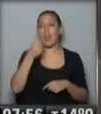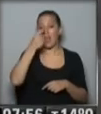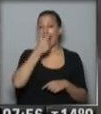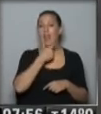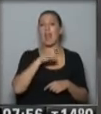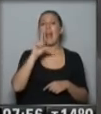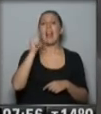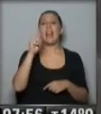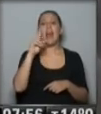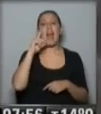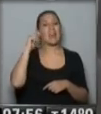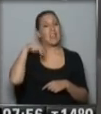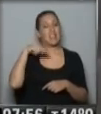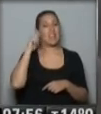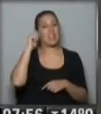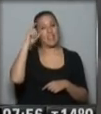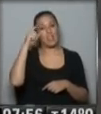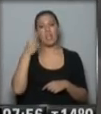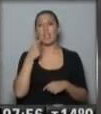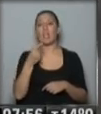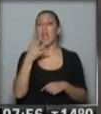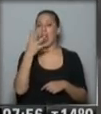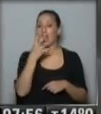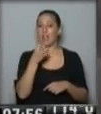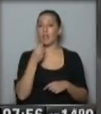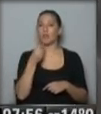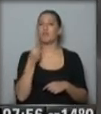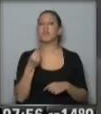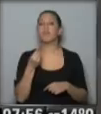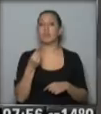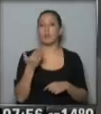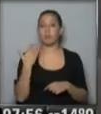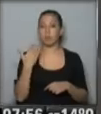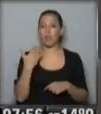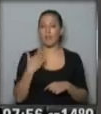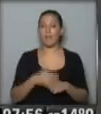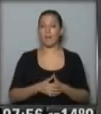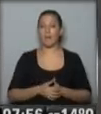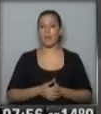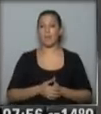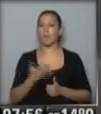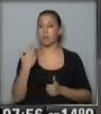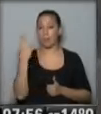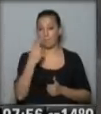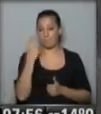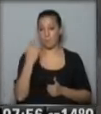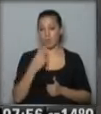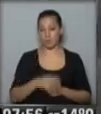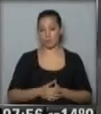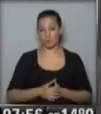exagerada respuesta alérgica que puede llegar a causarnos la muerte.